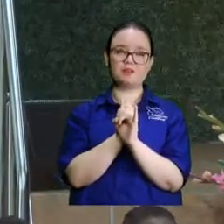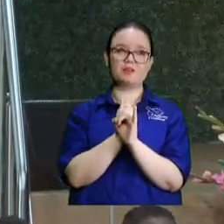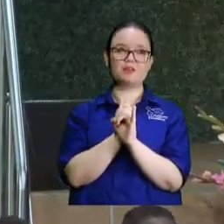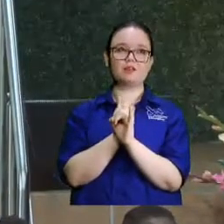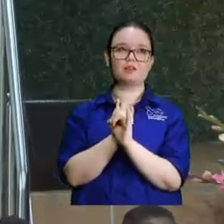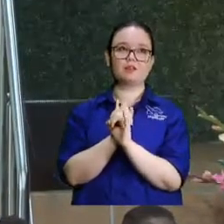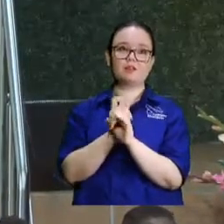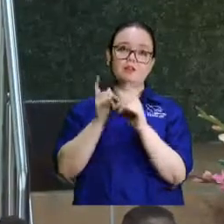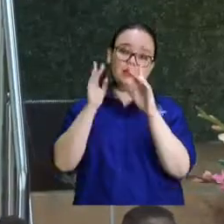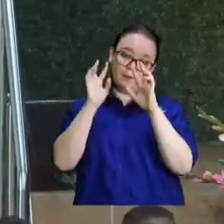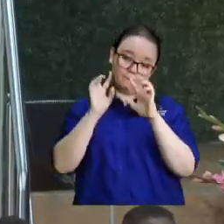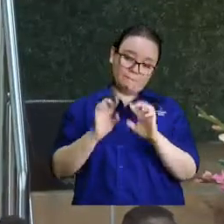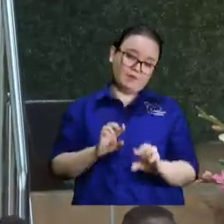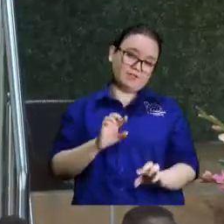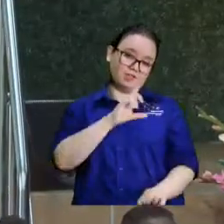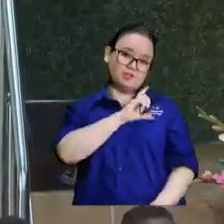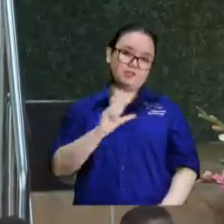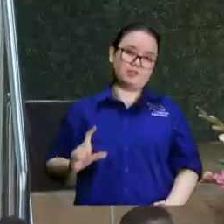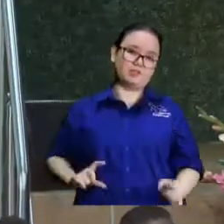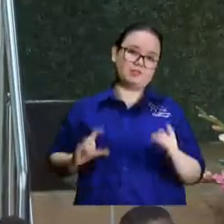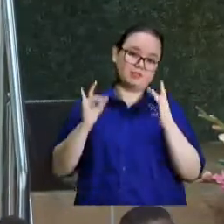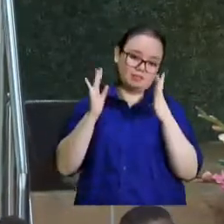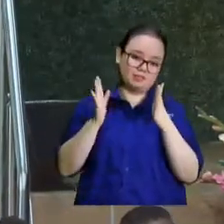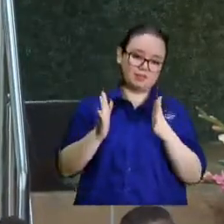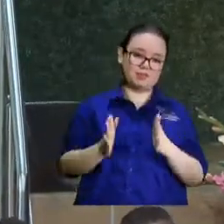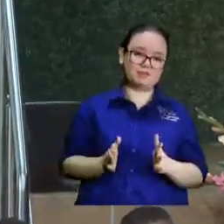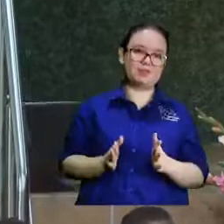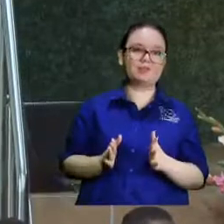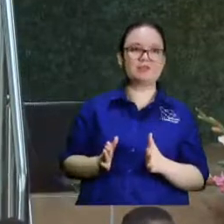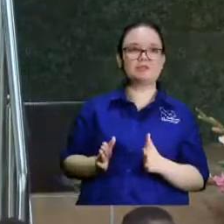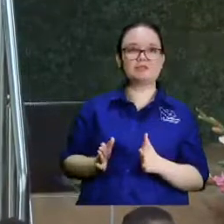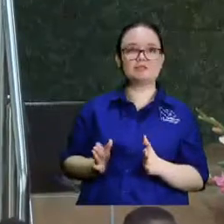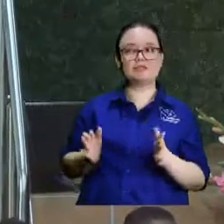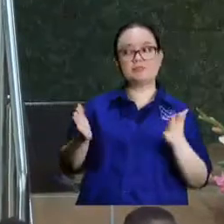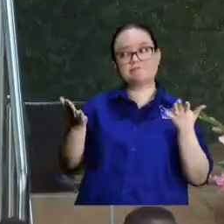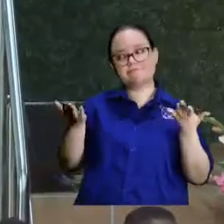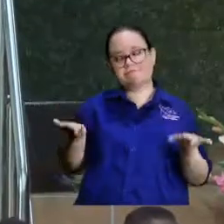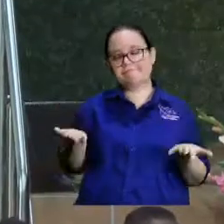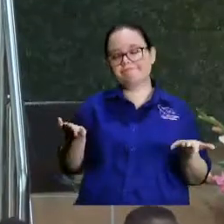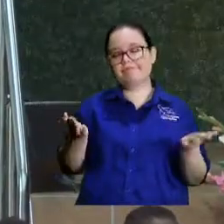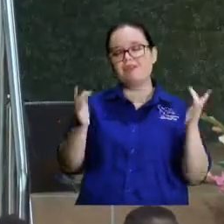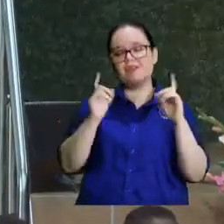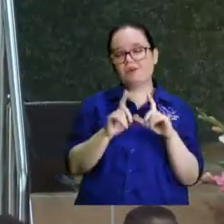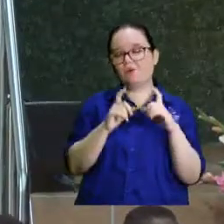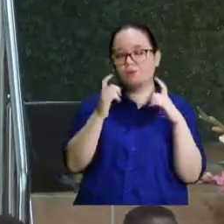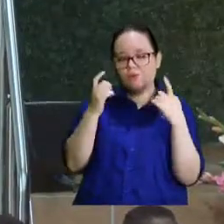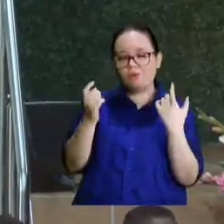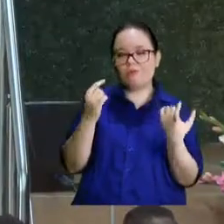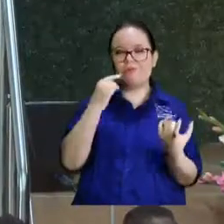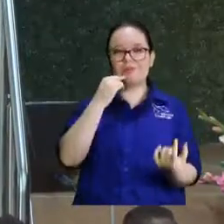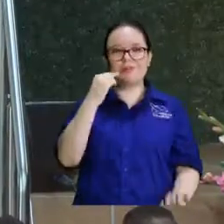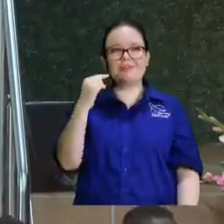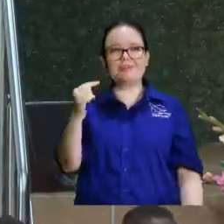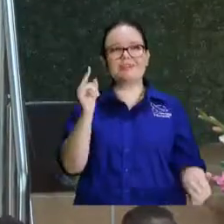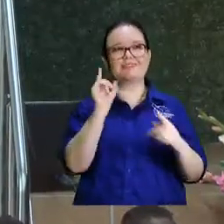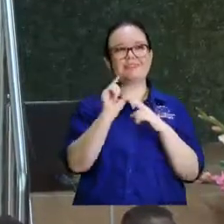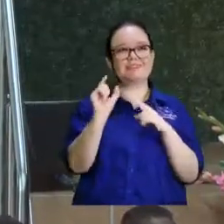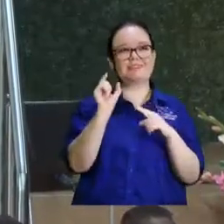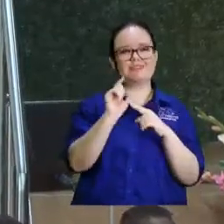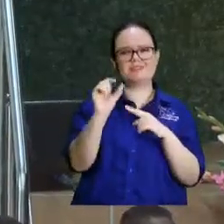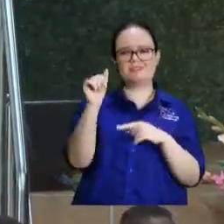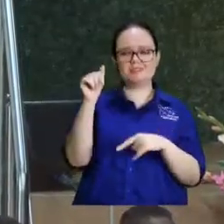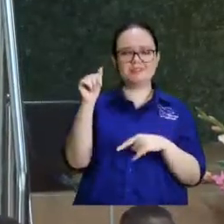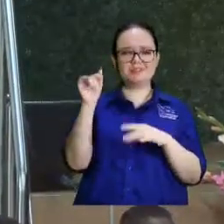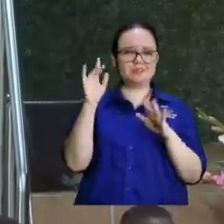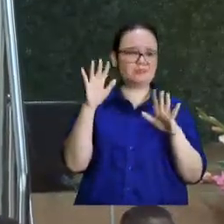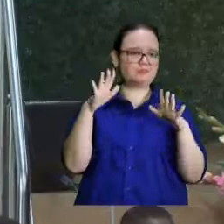es que si fueran paganos esos hasta en Santa Claus creen yo no tengo problemas con ellos porque yo no estoy preparando a ellos